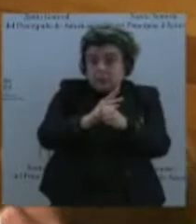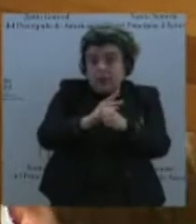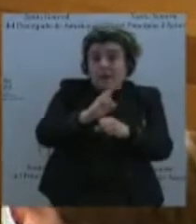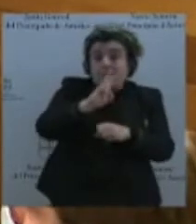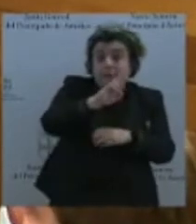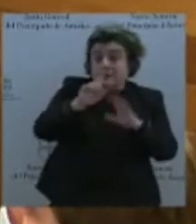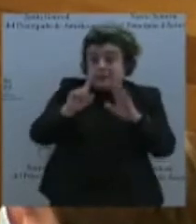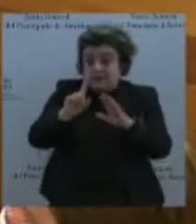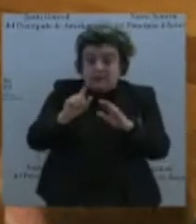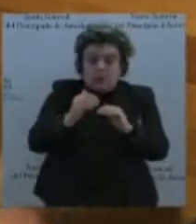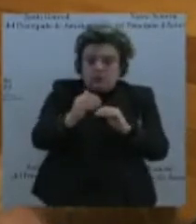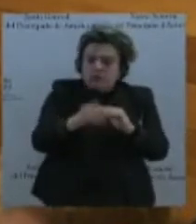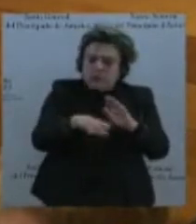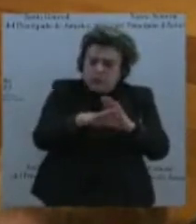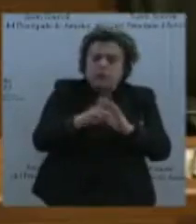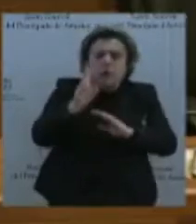no tenga que volver a traer estos problemas aquí.